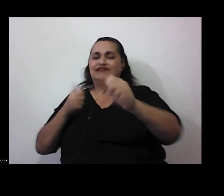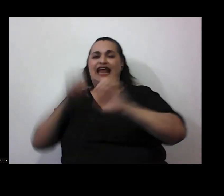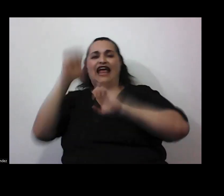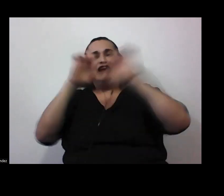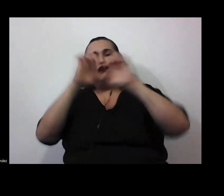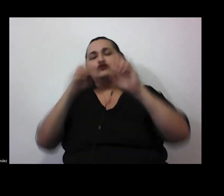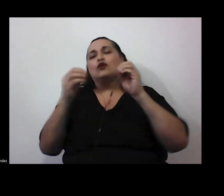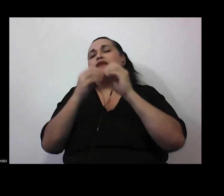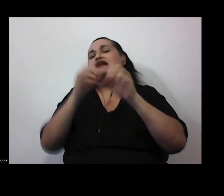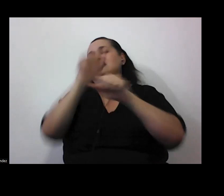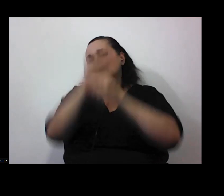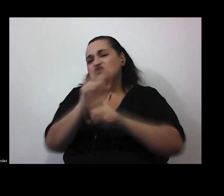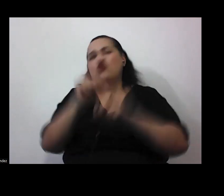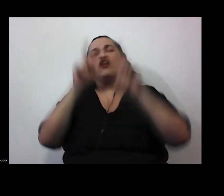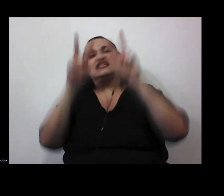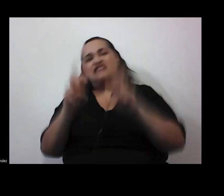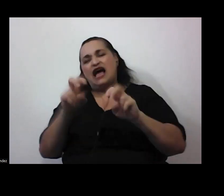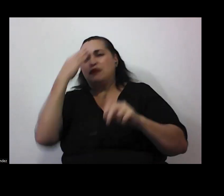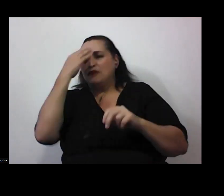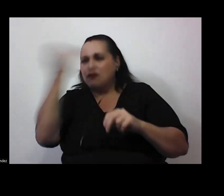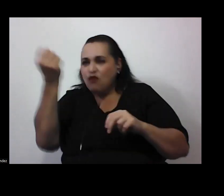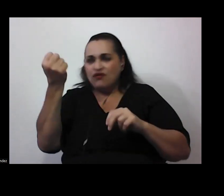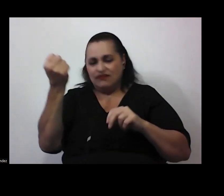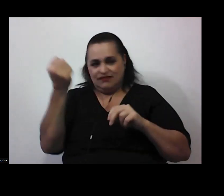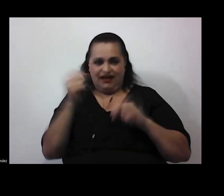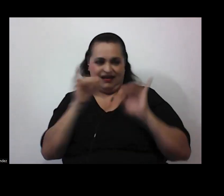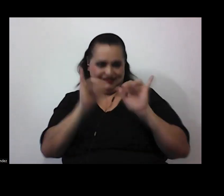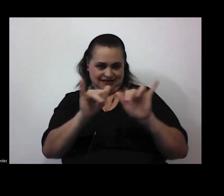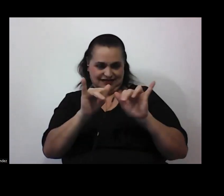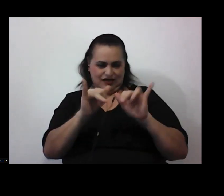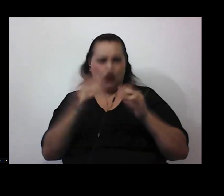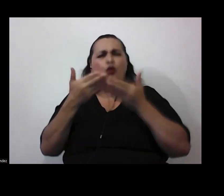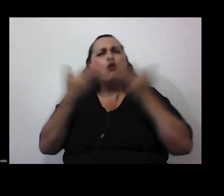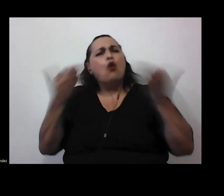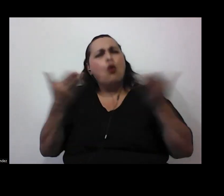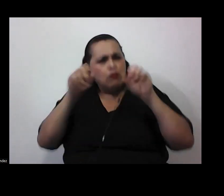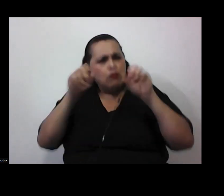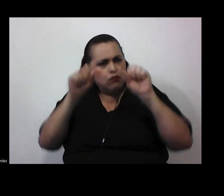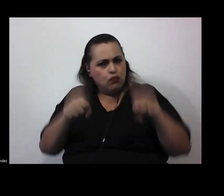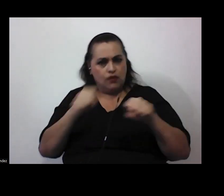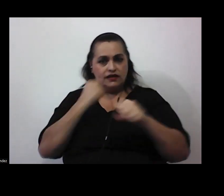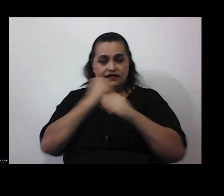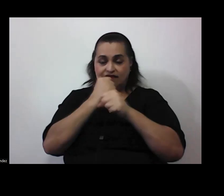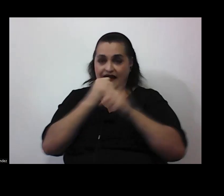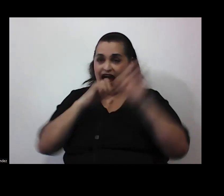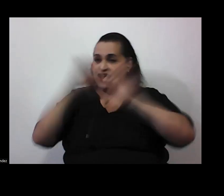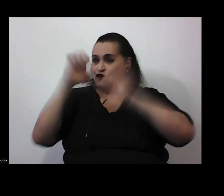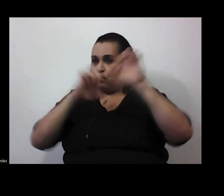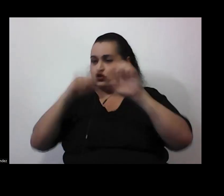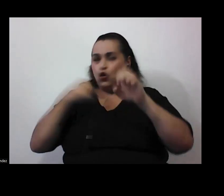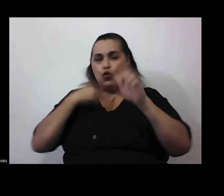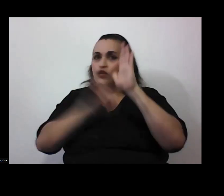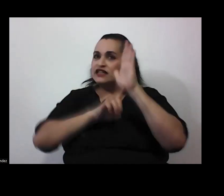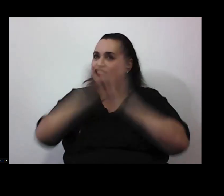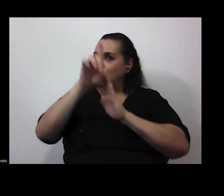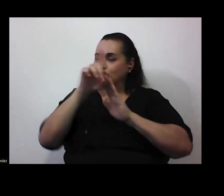y más de exámenes y más memorística ¿verdad? ¿cómo cómo se puede trabajar la evaluación si uno quiere desarrollar pensamiento